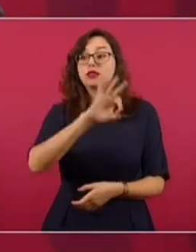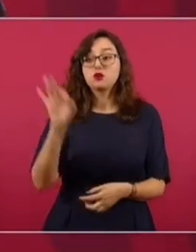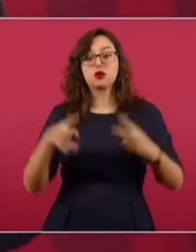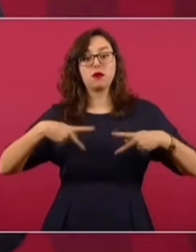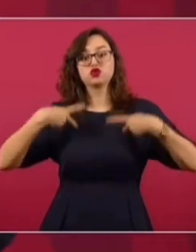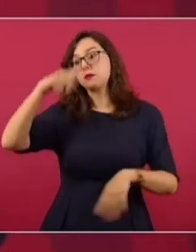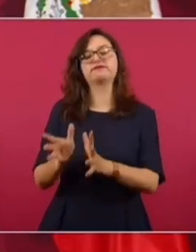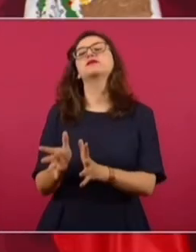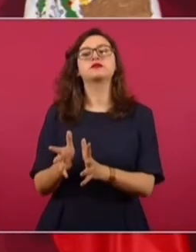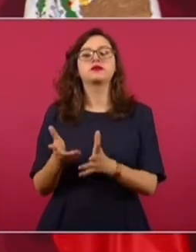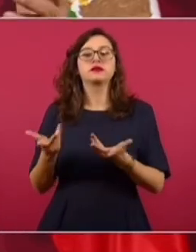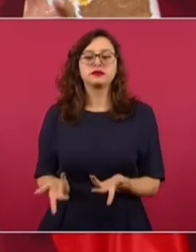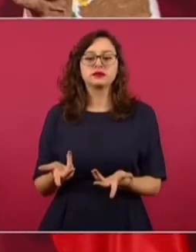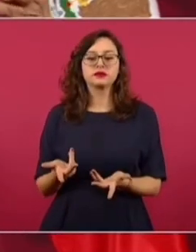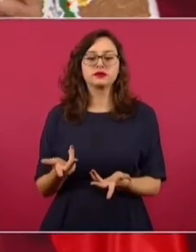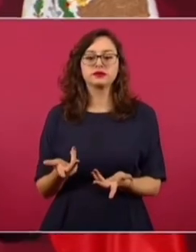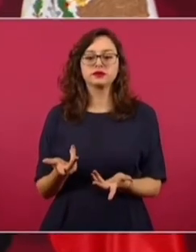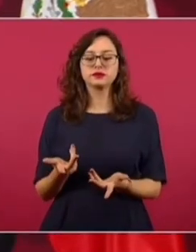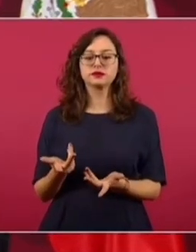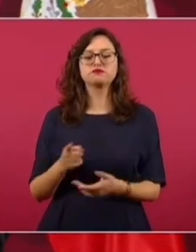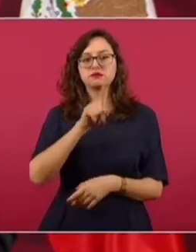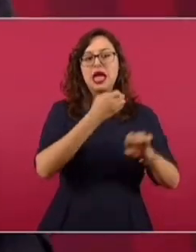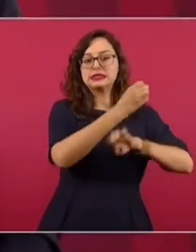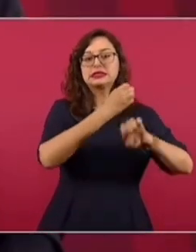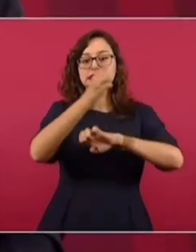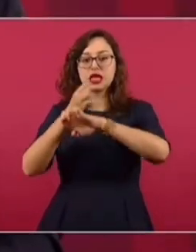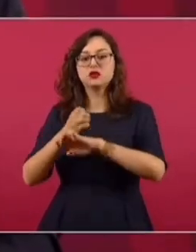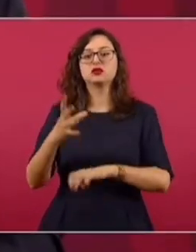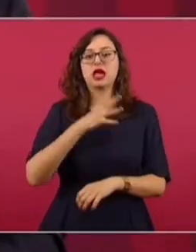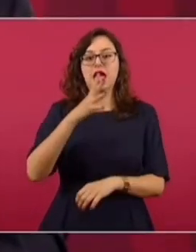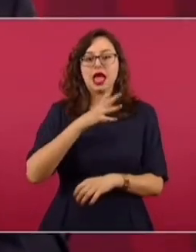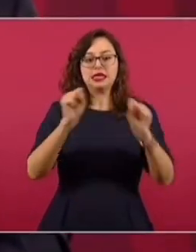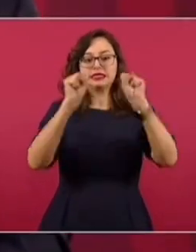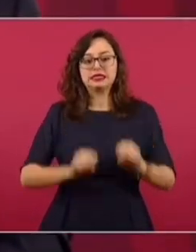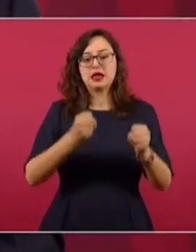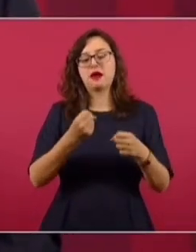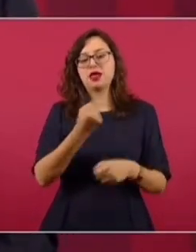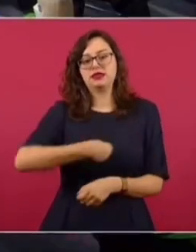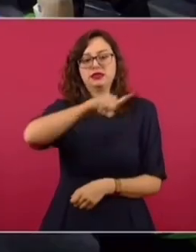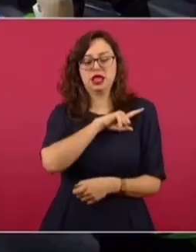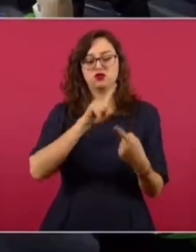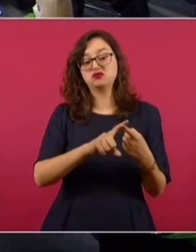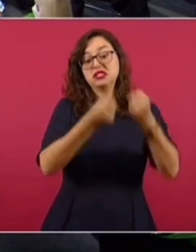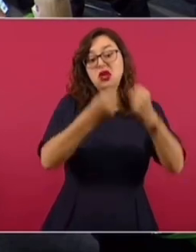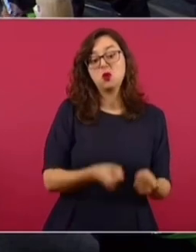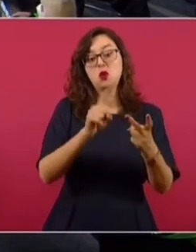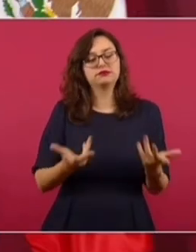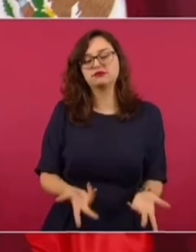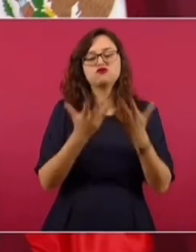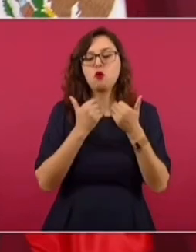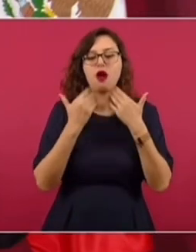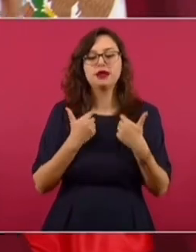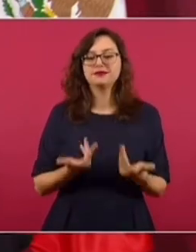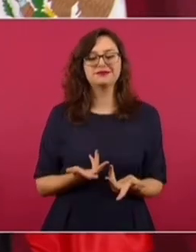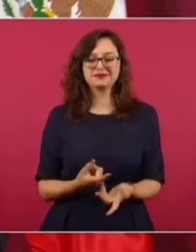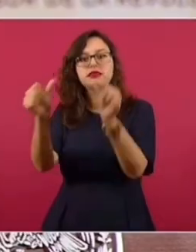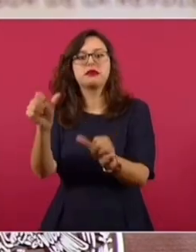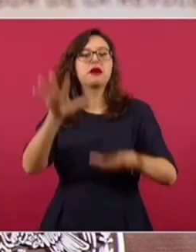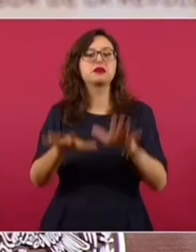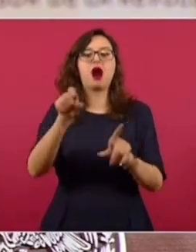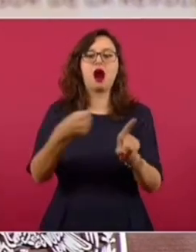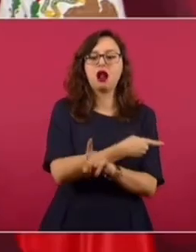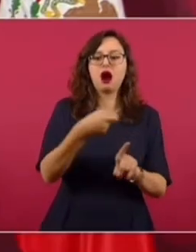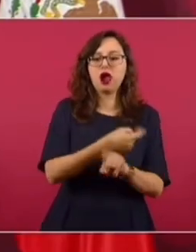que no tienen ISTE, que no tienen seguro. Existía el sistema de salud en los estados, le llamaban seguro popular, pero no era ni seguro ni era popular, era una farsa.